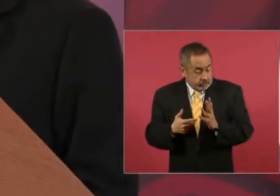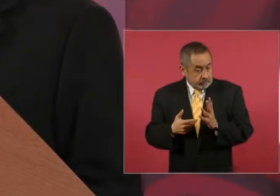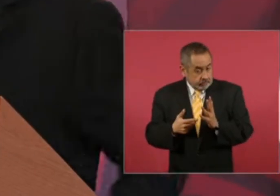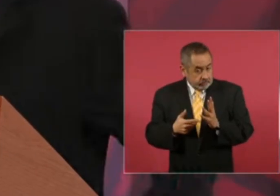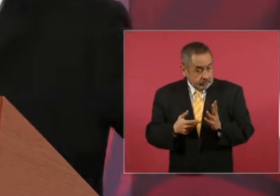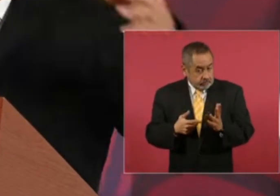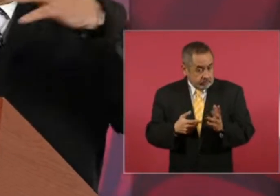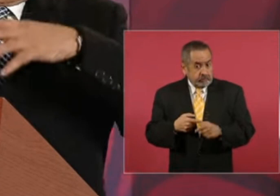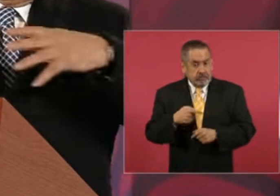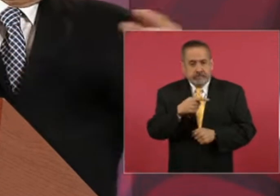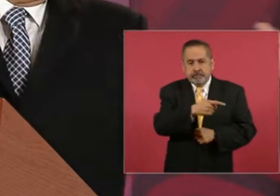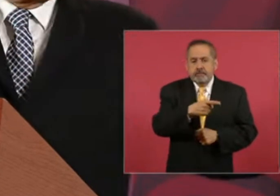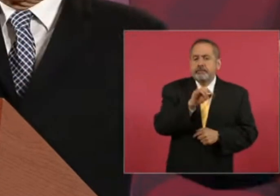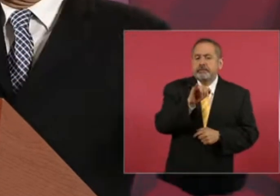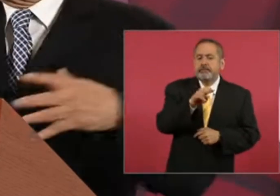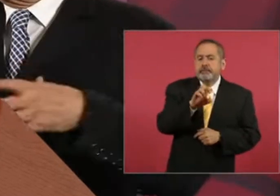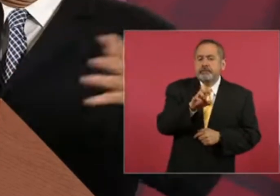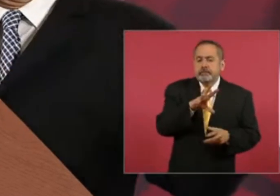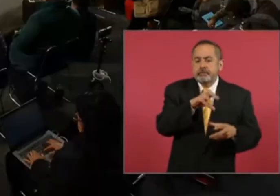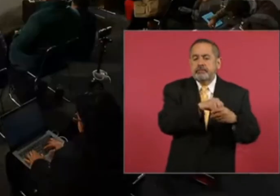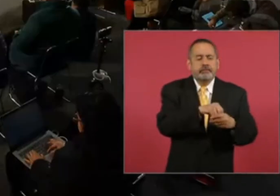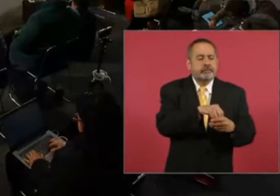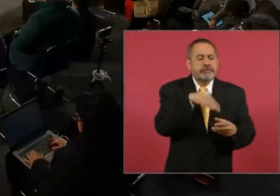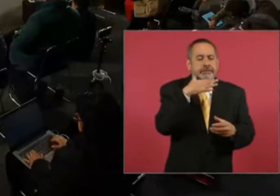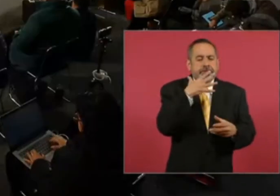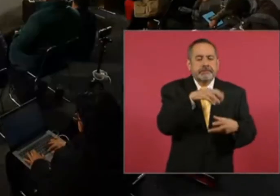Porque también estaban metidos en el enjuague